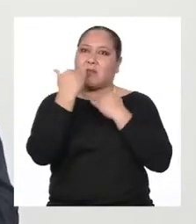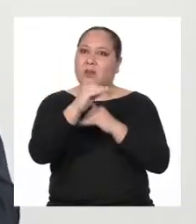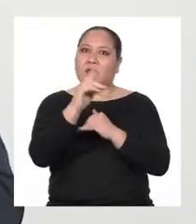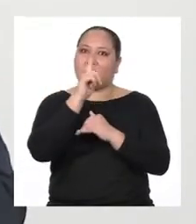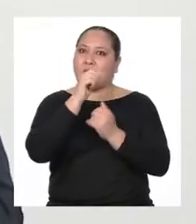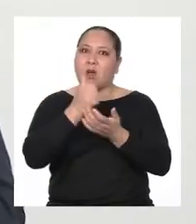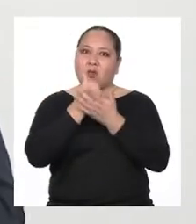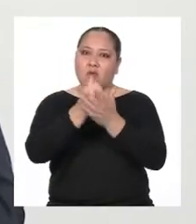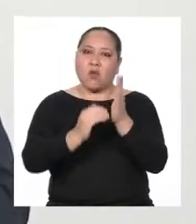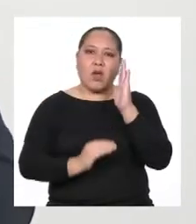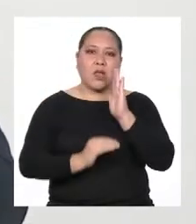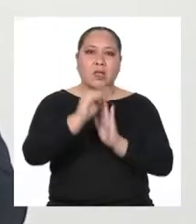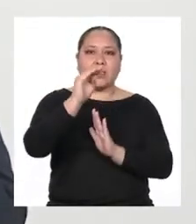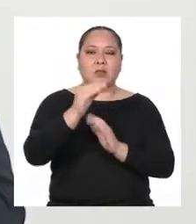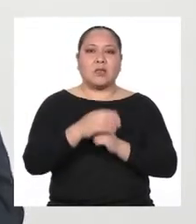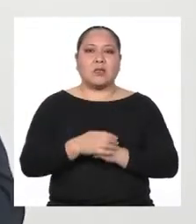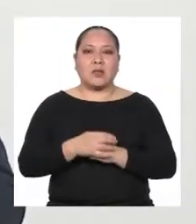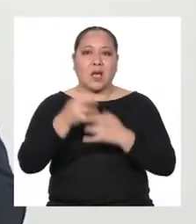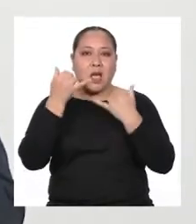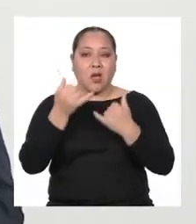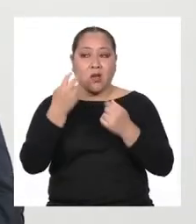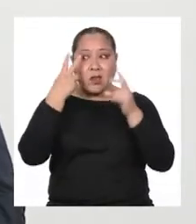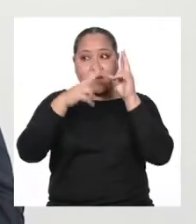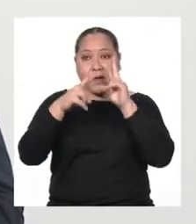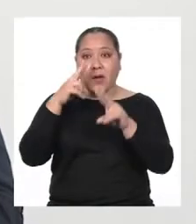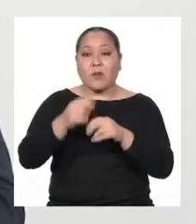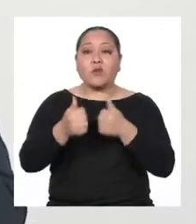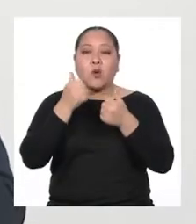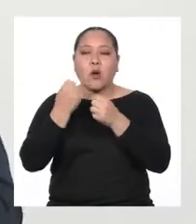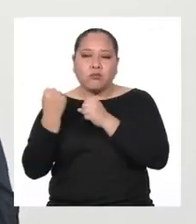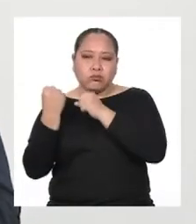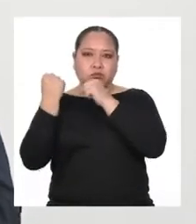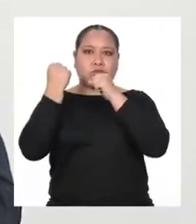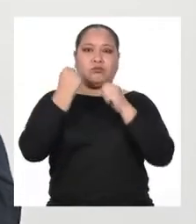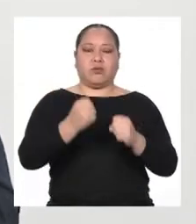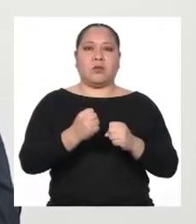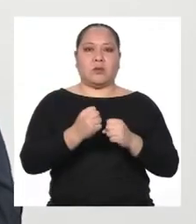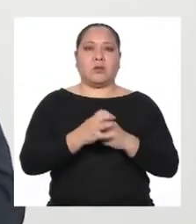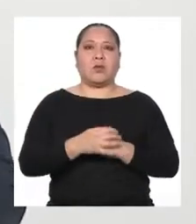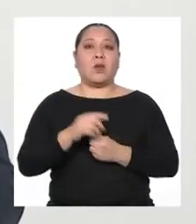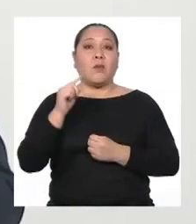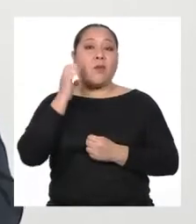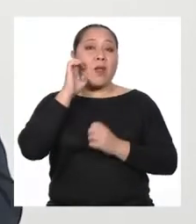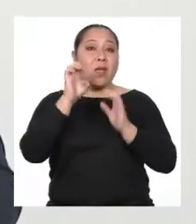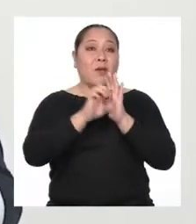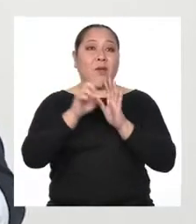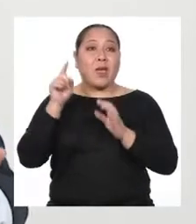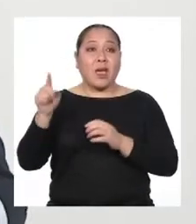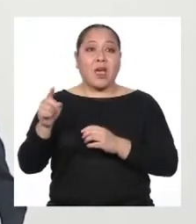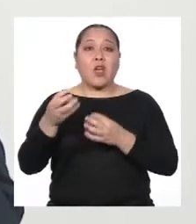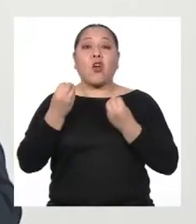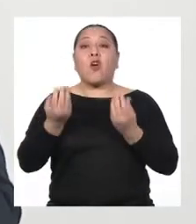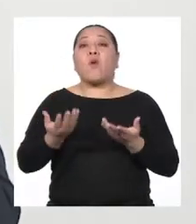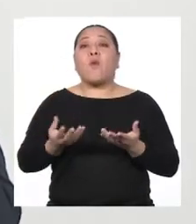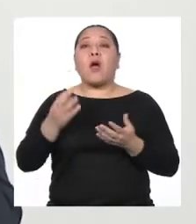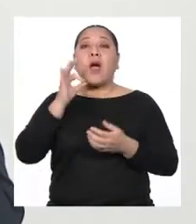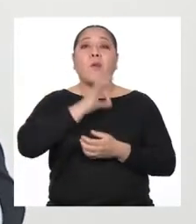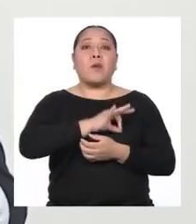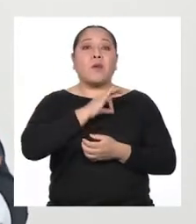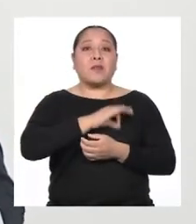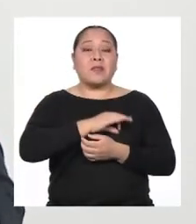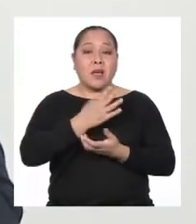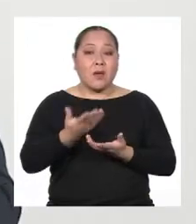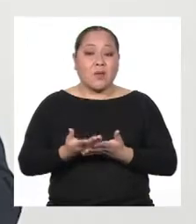crecer Ahora, veamos las potencialidades Por ejemplo, él ¿Cómo hemos aprovechado las